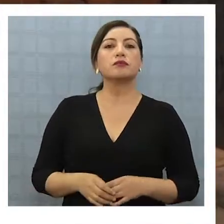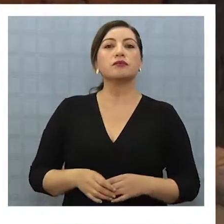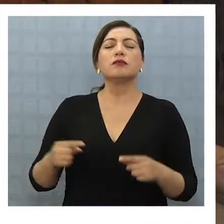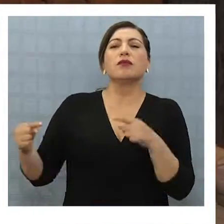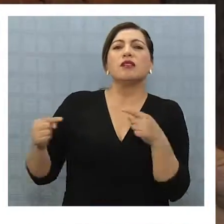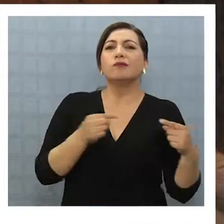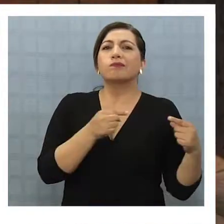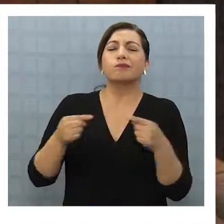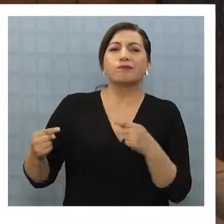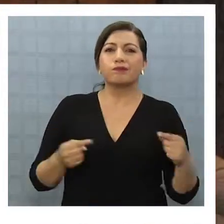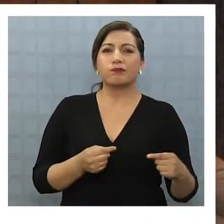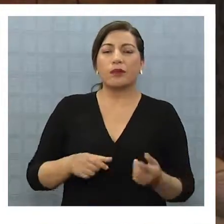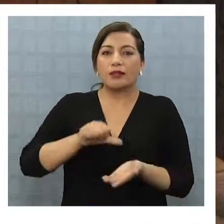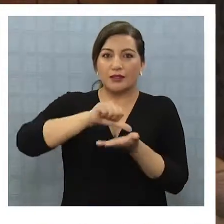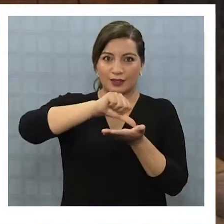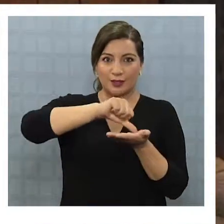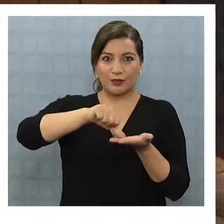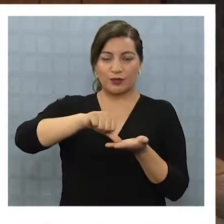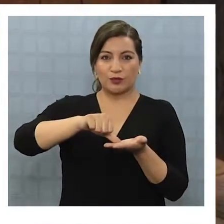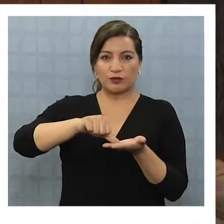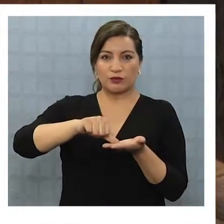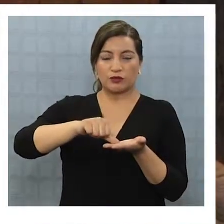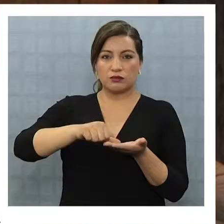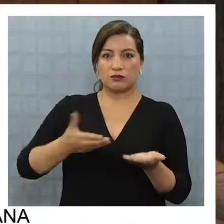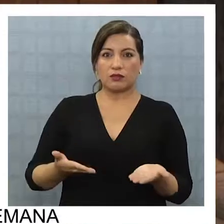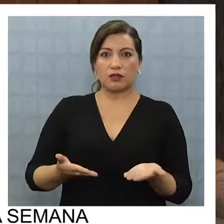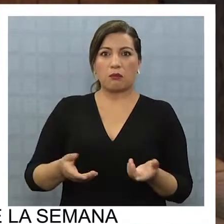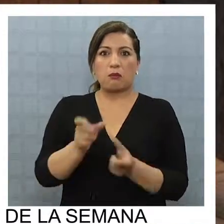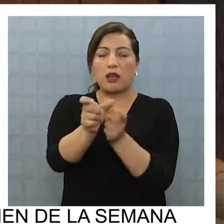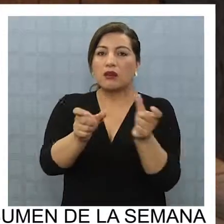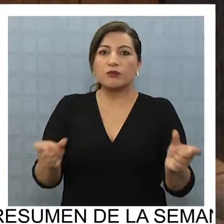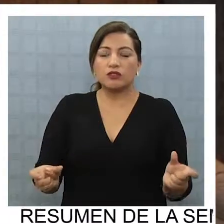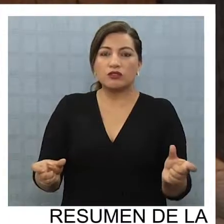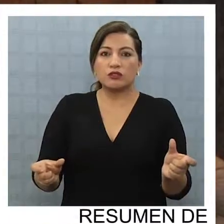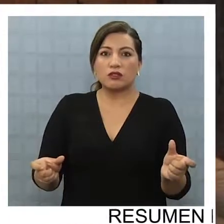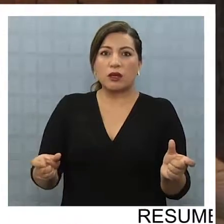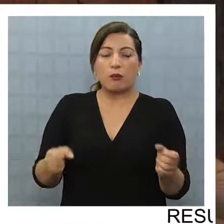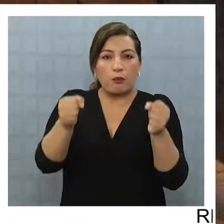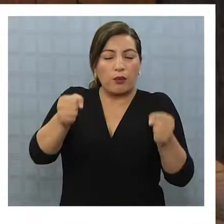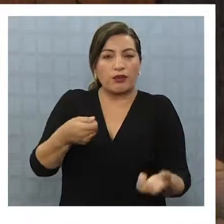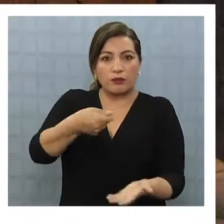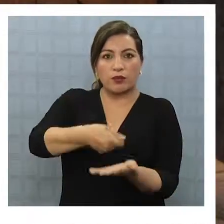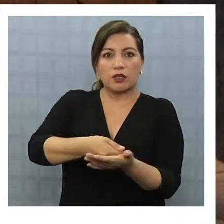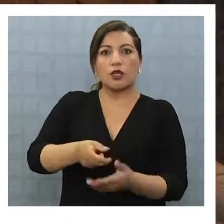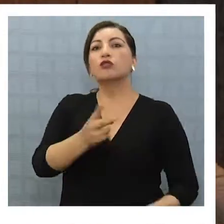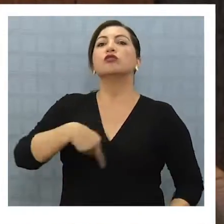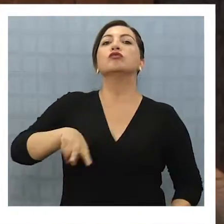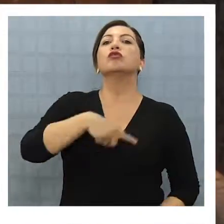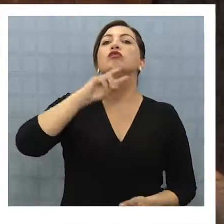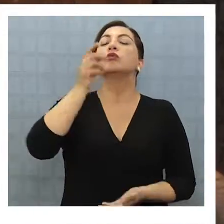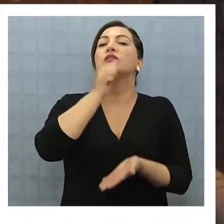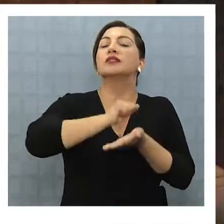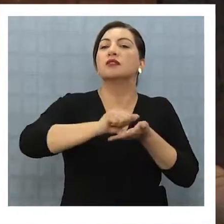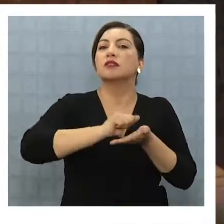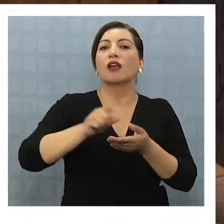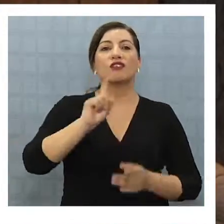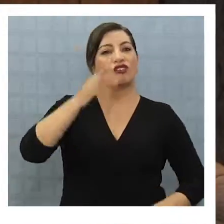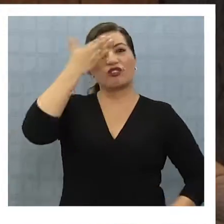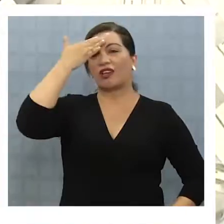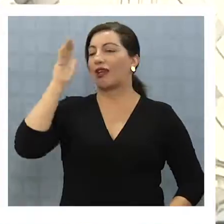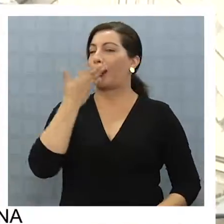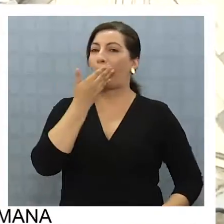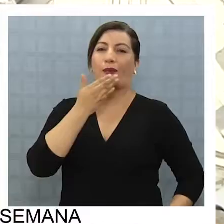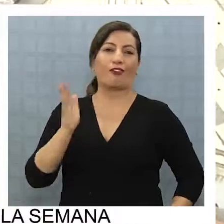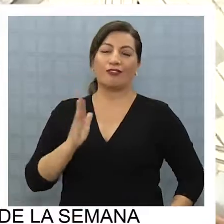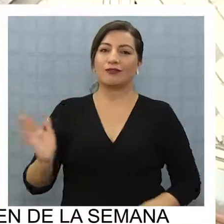La discusión es si la multa es un desincentivo para estas personas. Nosotros como subsecretaría no creemos que es la mejor